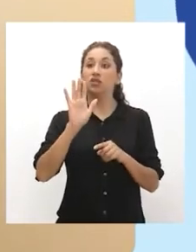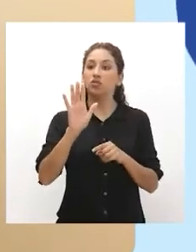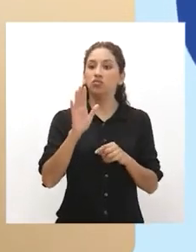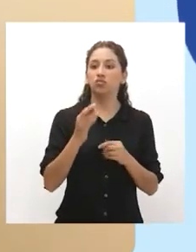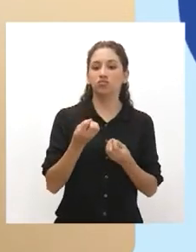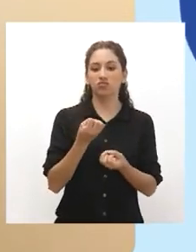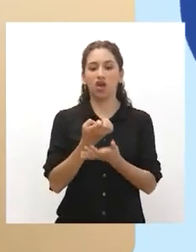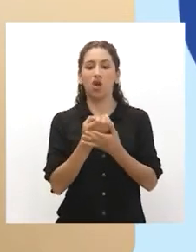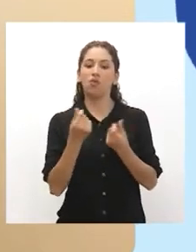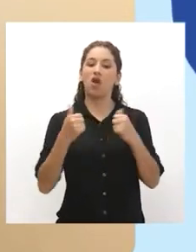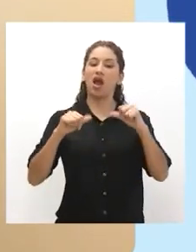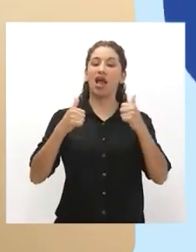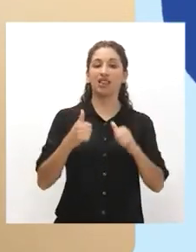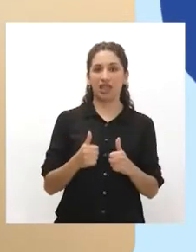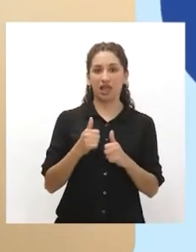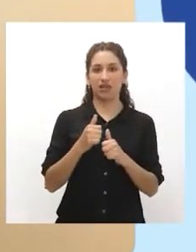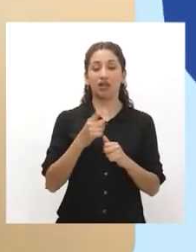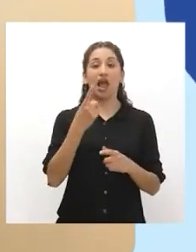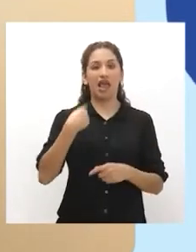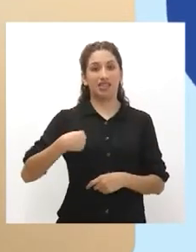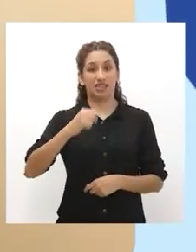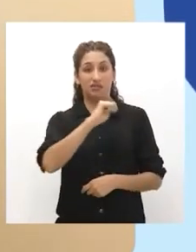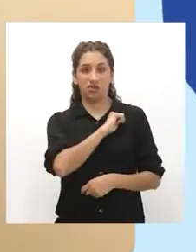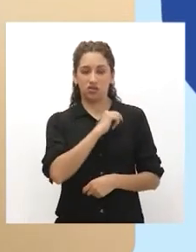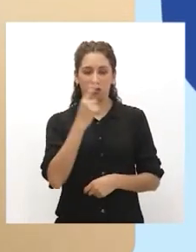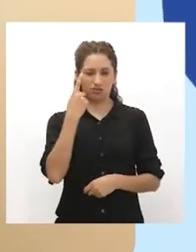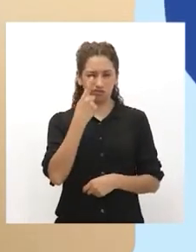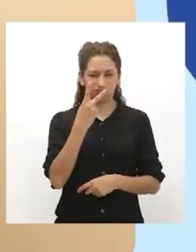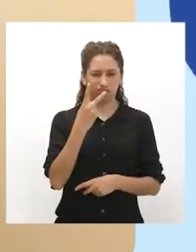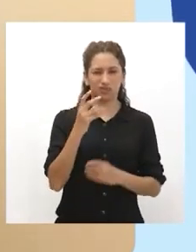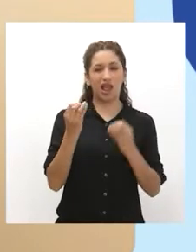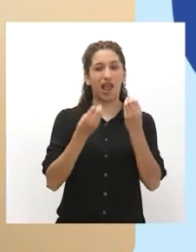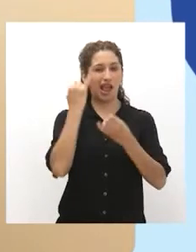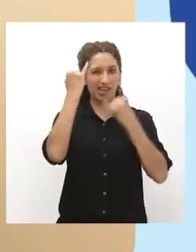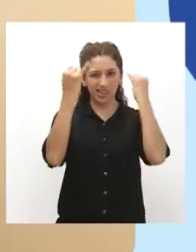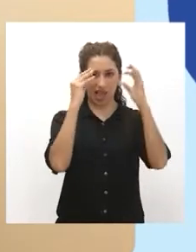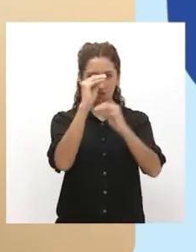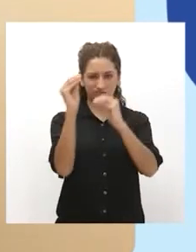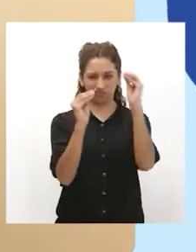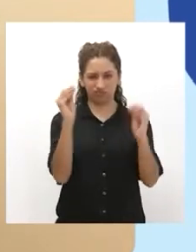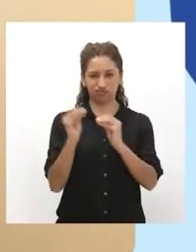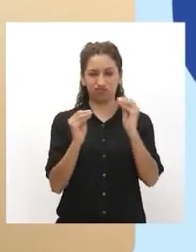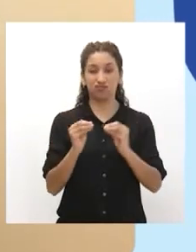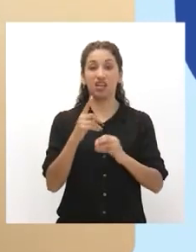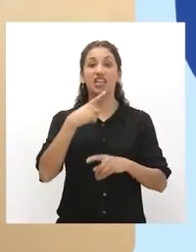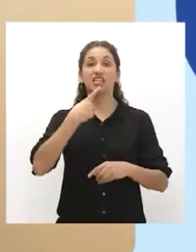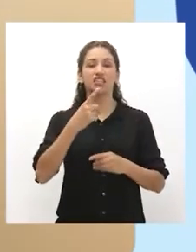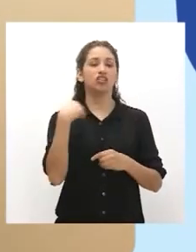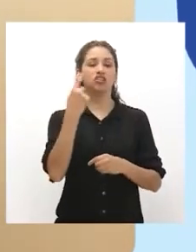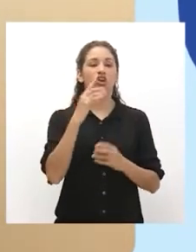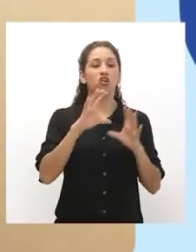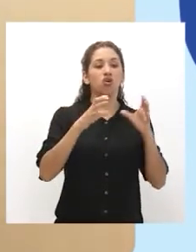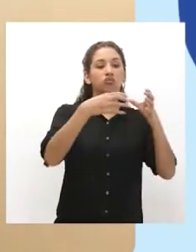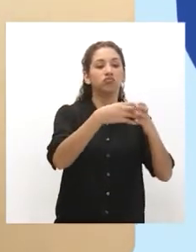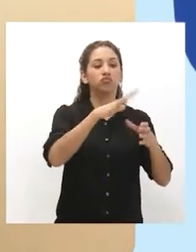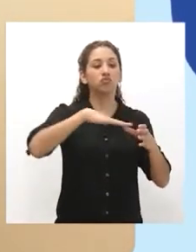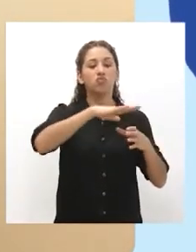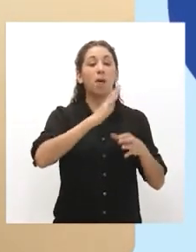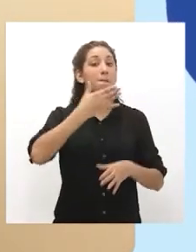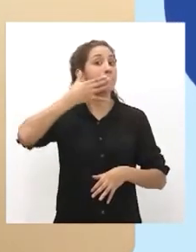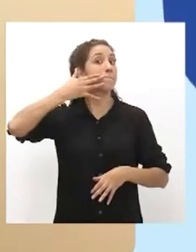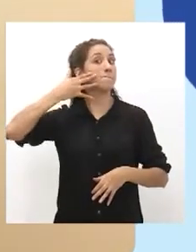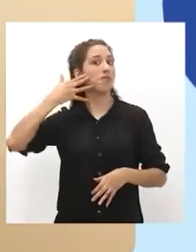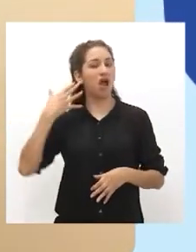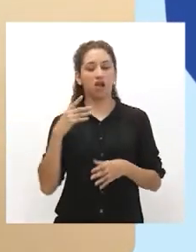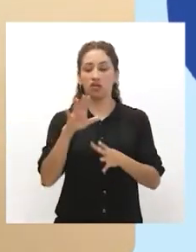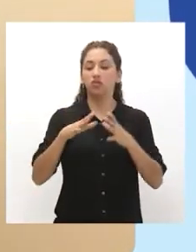muchísimas complicaciones. Los españoles entonces diseñaron dos grandes grupos, la República de los Blancos y la República de los Indios,